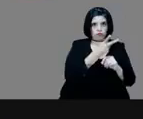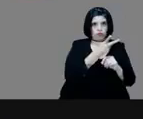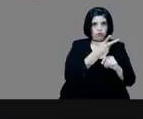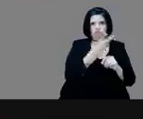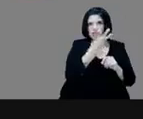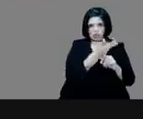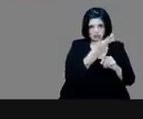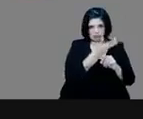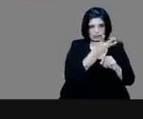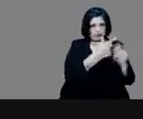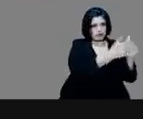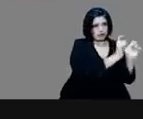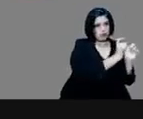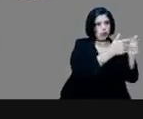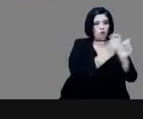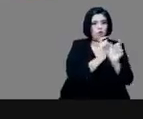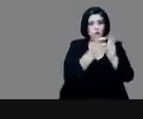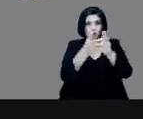sectores.